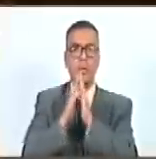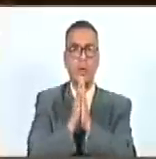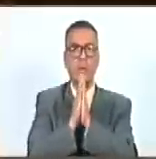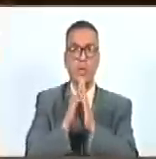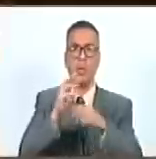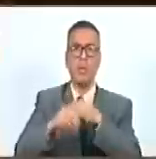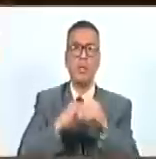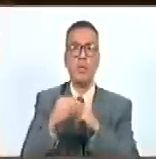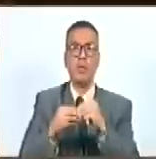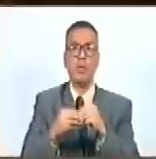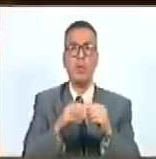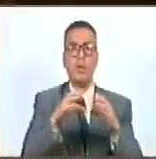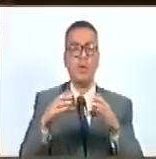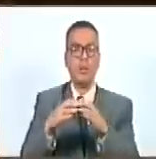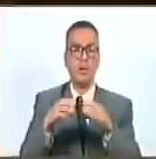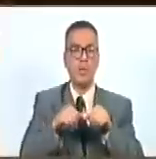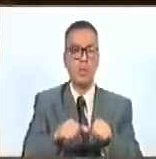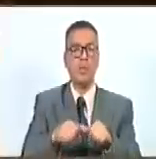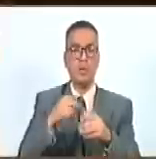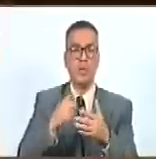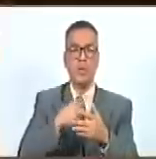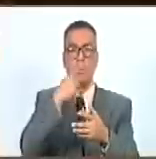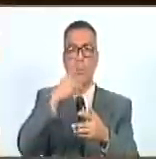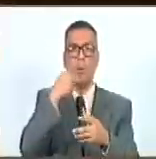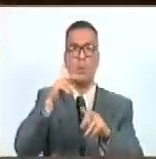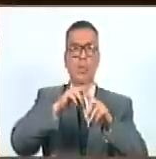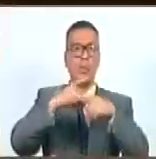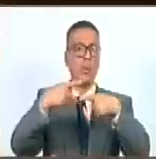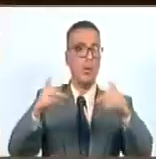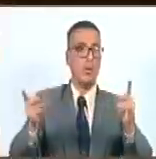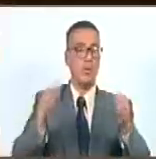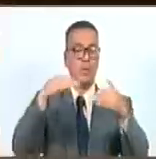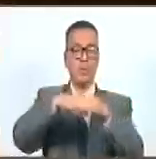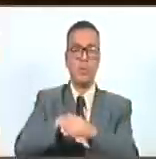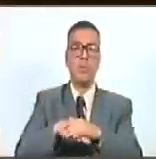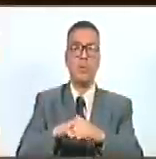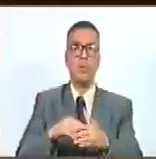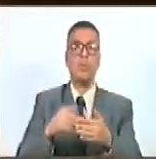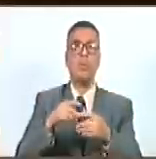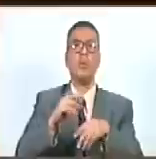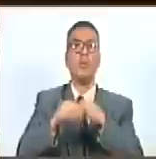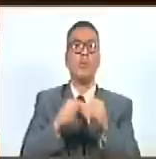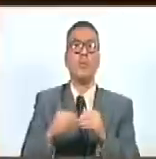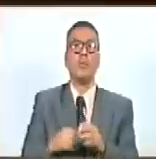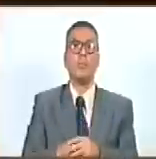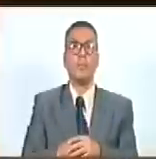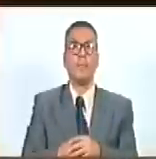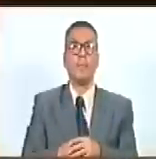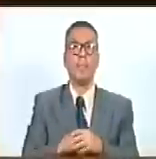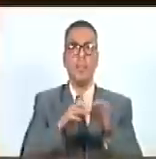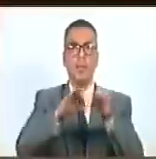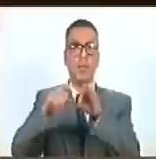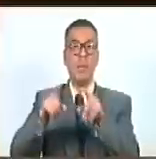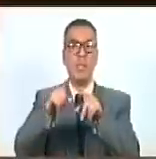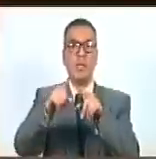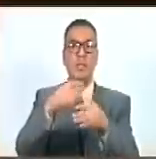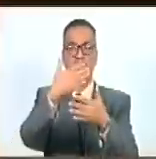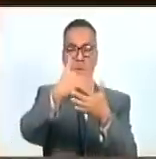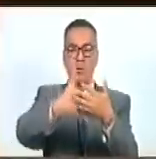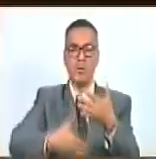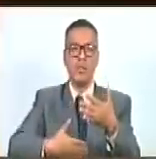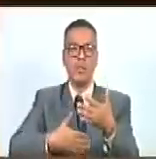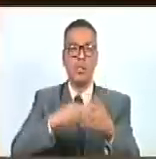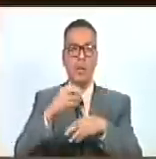remitirlo a la Comisión Permanente de Política Exterior, Soberanía e Integración a los efectos de la redacción del informe